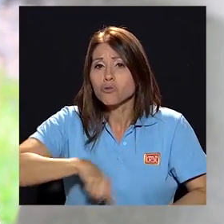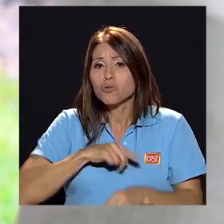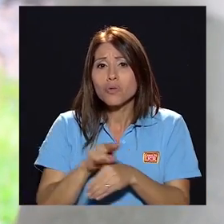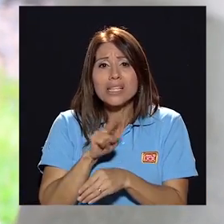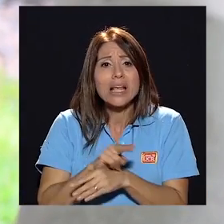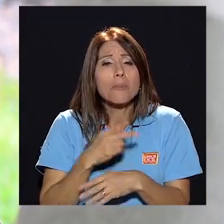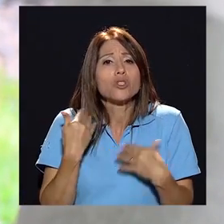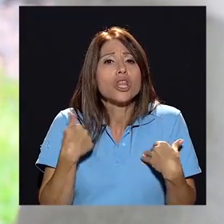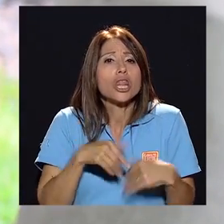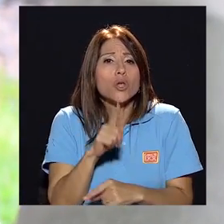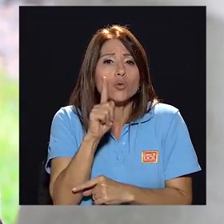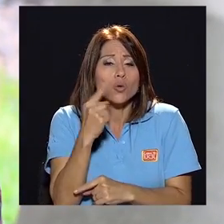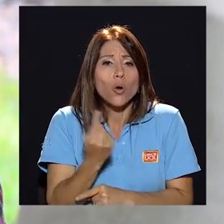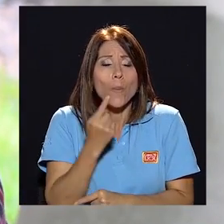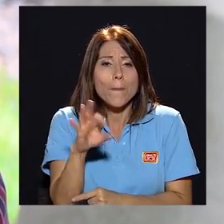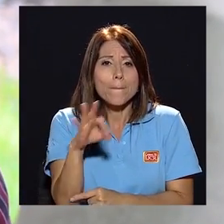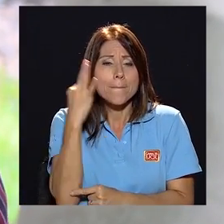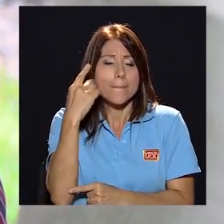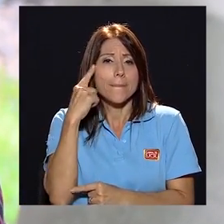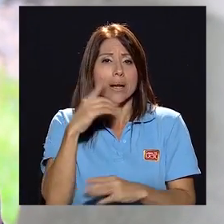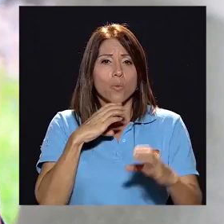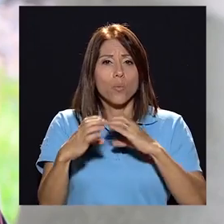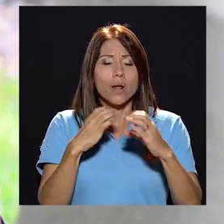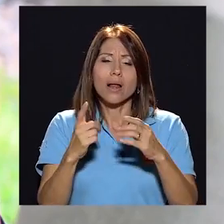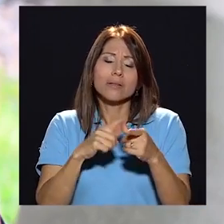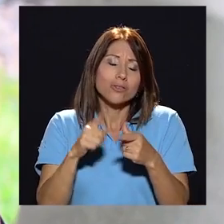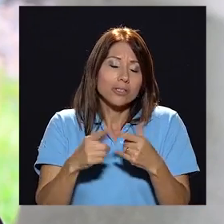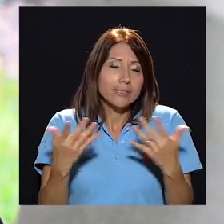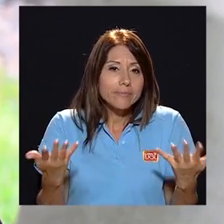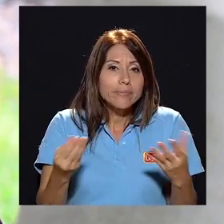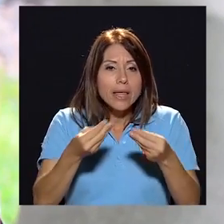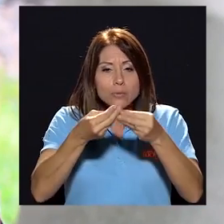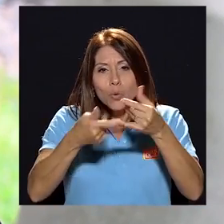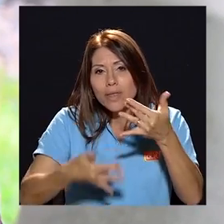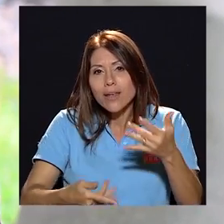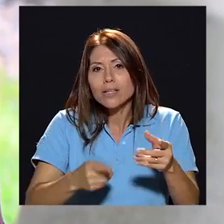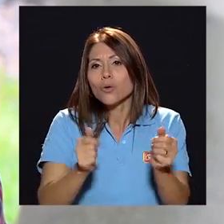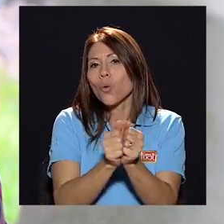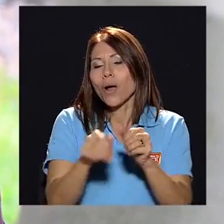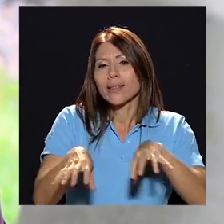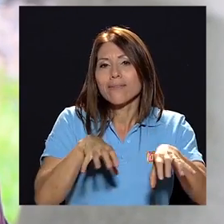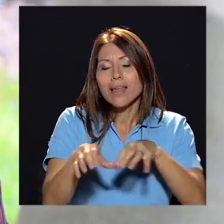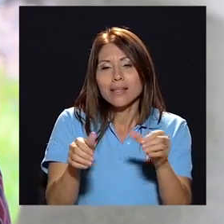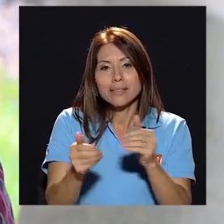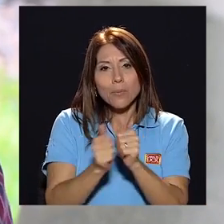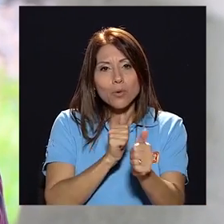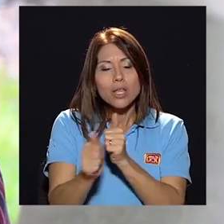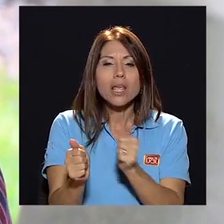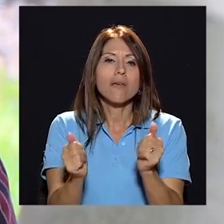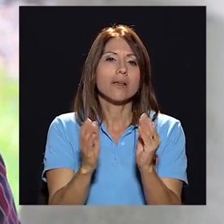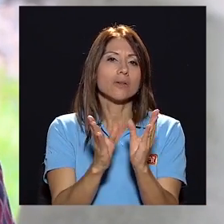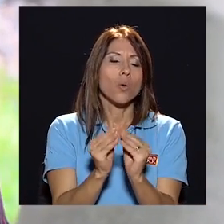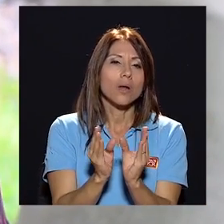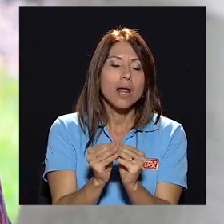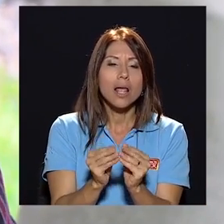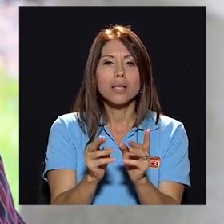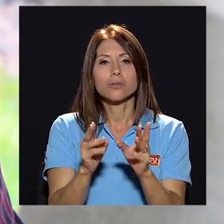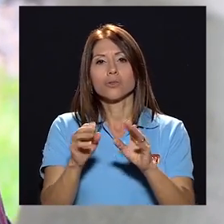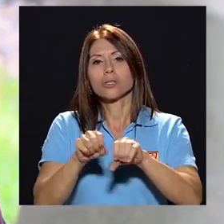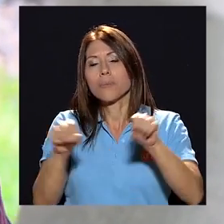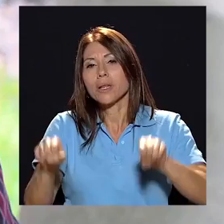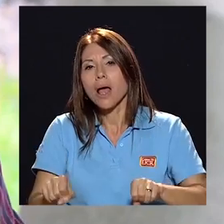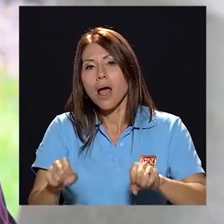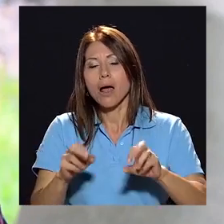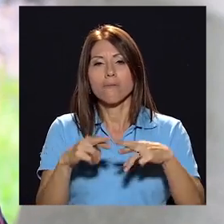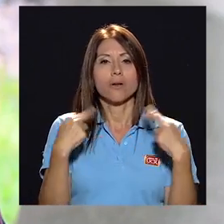solo método ni un solo medio para comunicarlo entonces es muy diverso como le digo o sea con actividades deportivas con congresos con seminarios